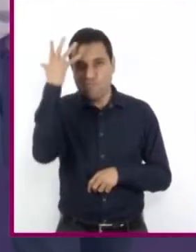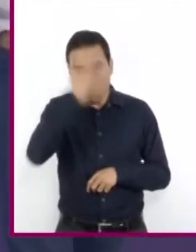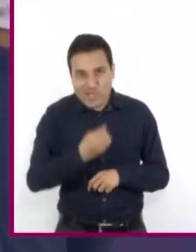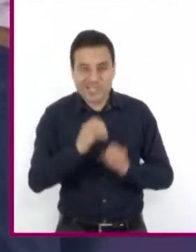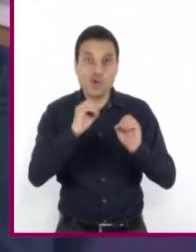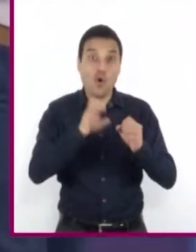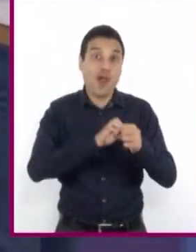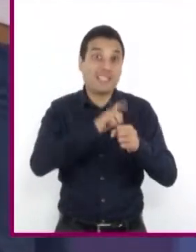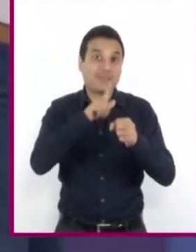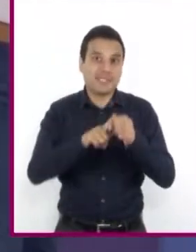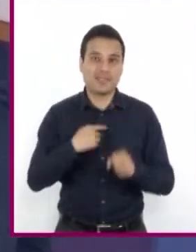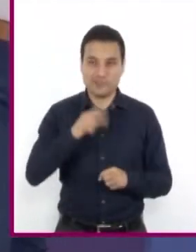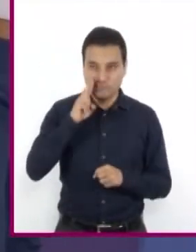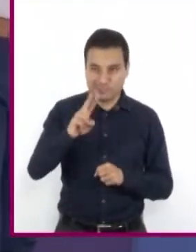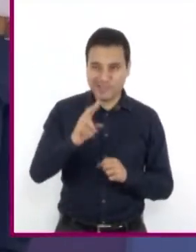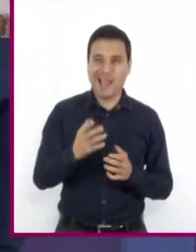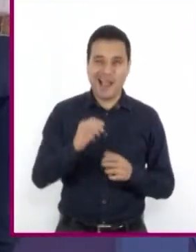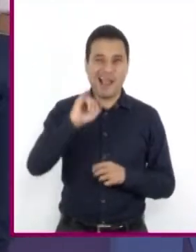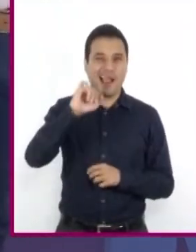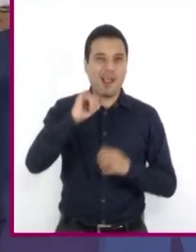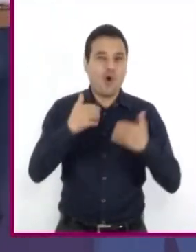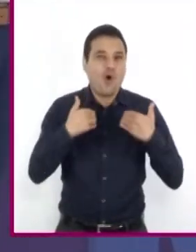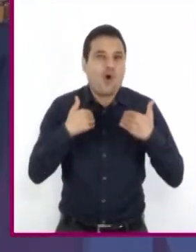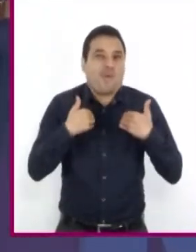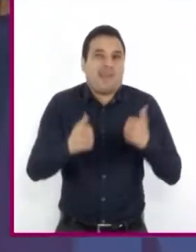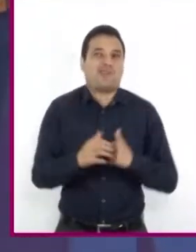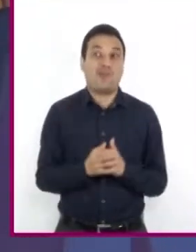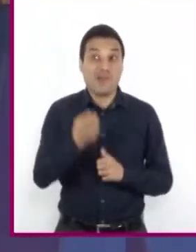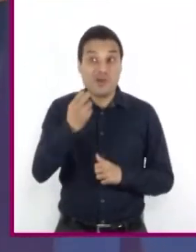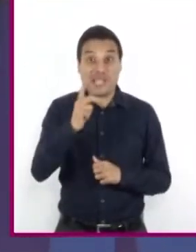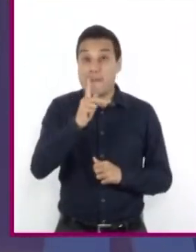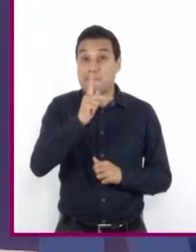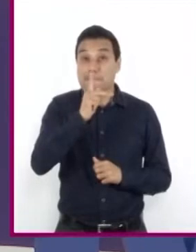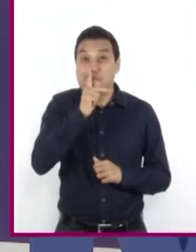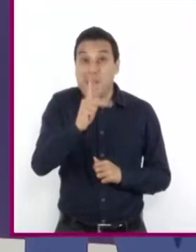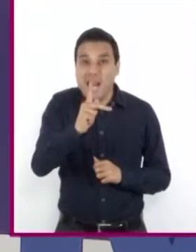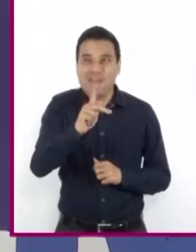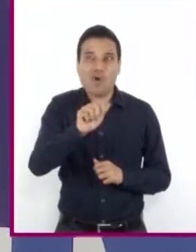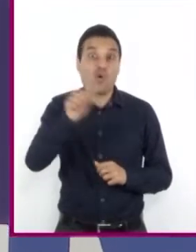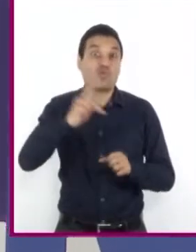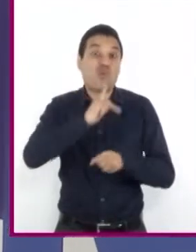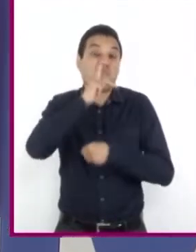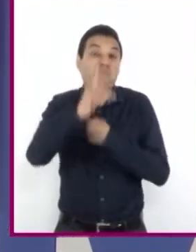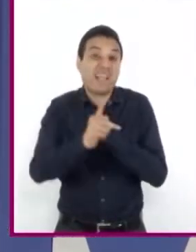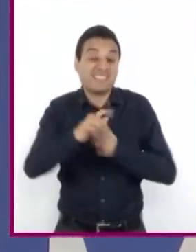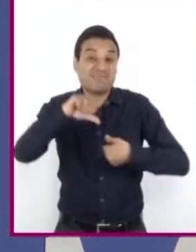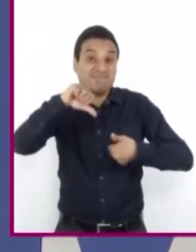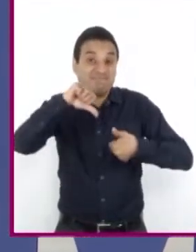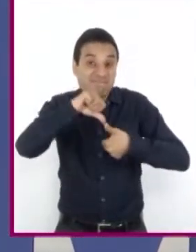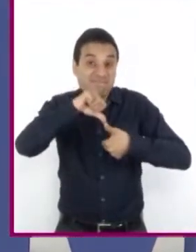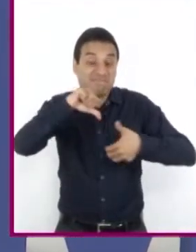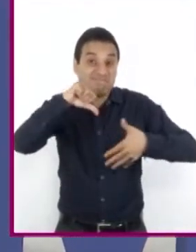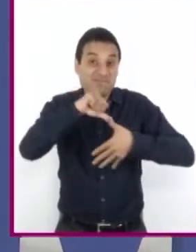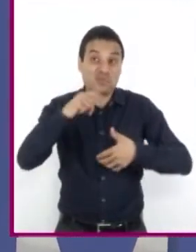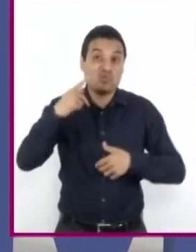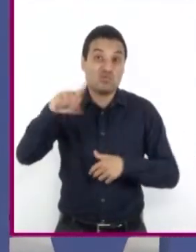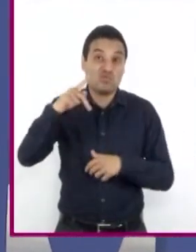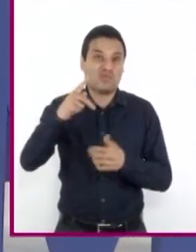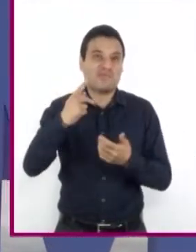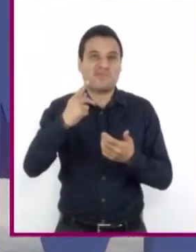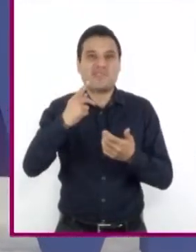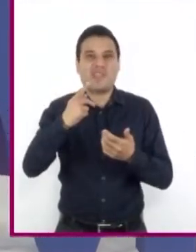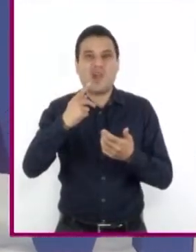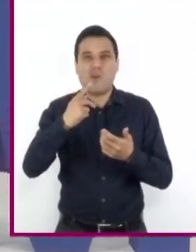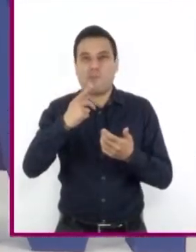Y los entiendo muy bien, aunque sea una expresión proveniente de países de Centro y Sudamérica, como Bolivia,